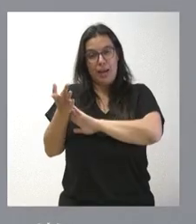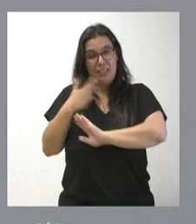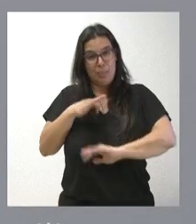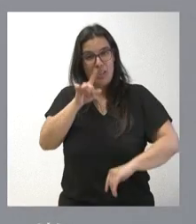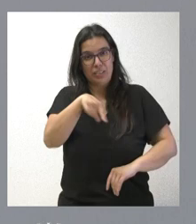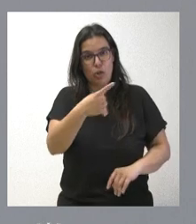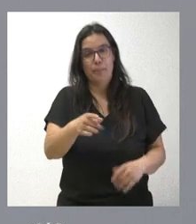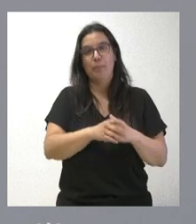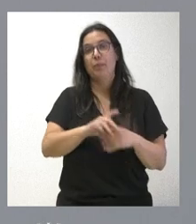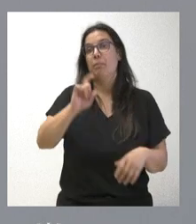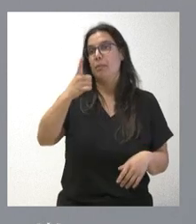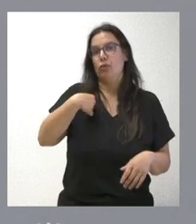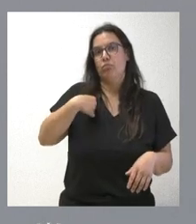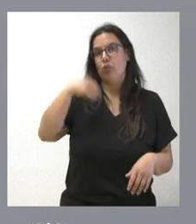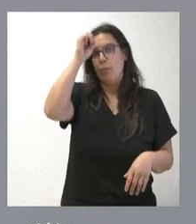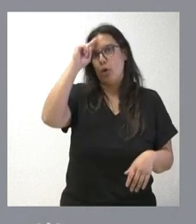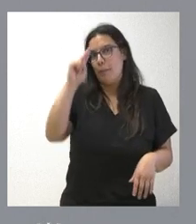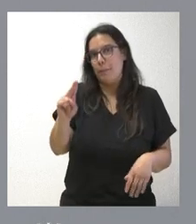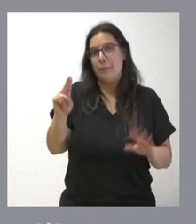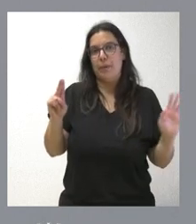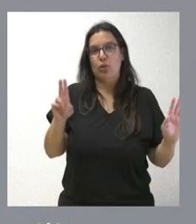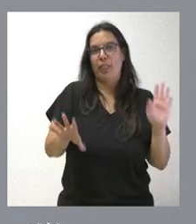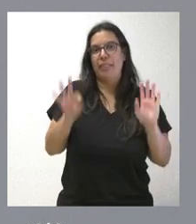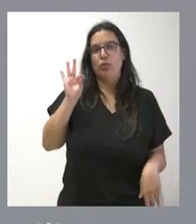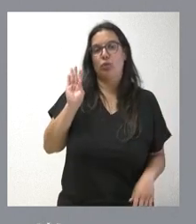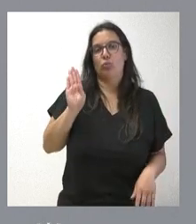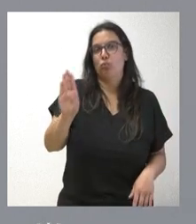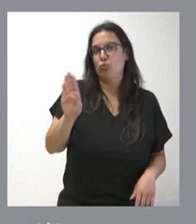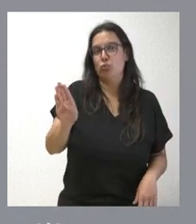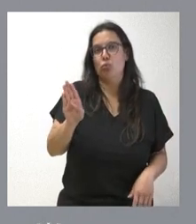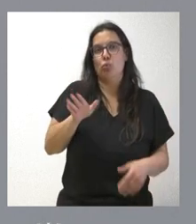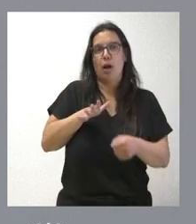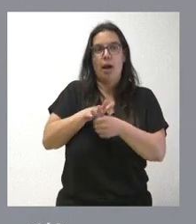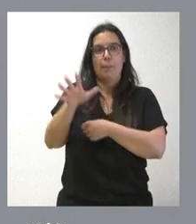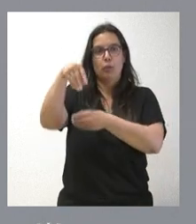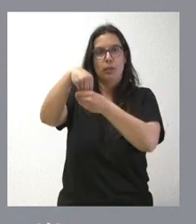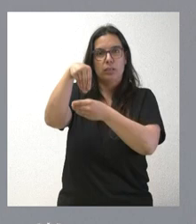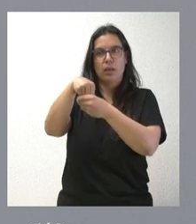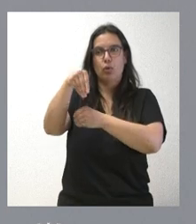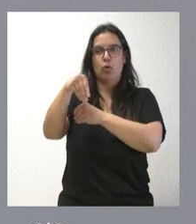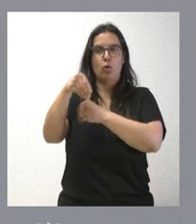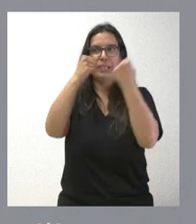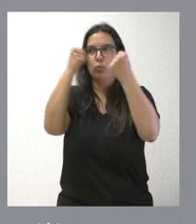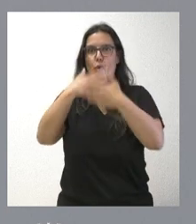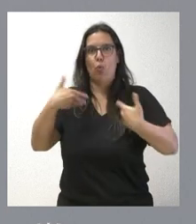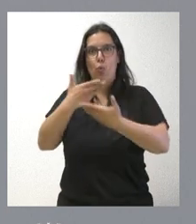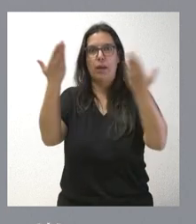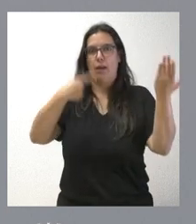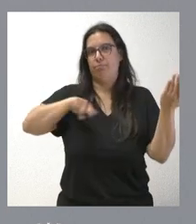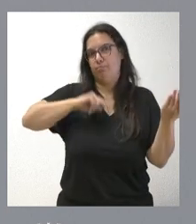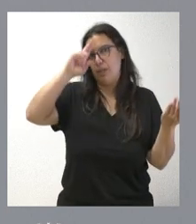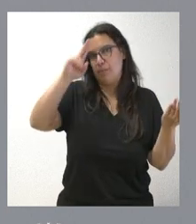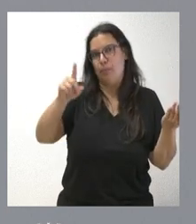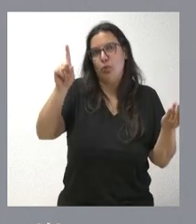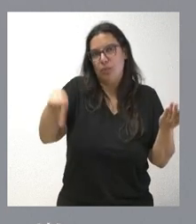En primer lugar, es del respeto. Nosotros respetamos claramente las decisiones que en el ámbito interno pueda tomar cualquier institución y también los